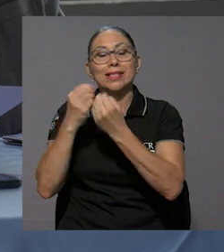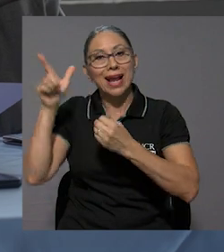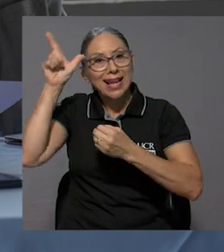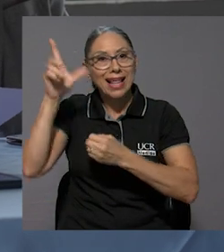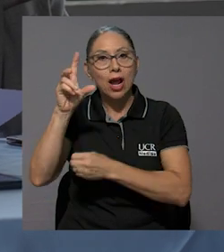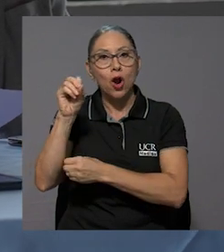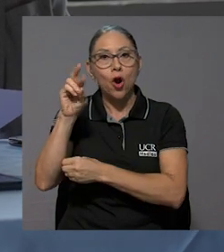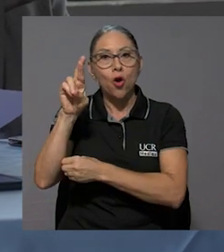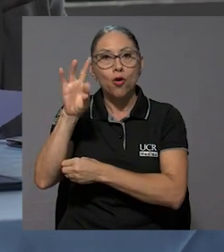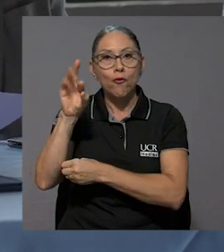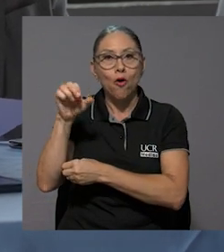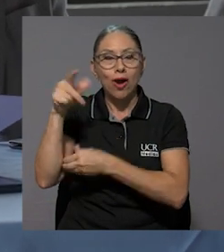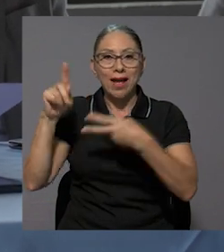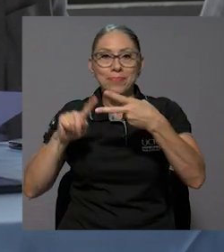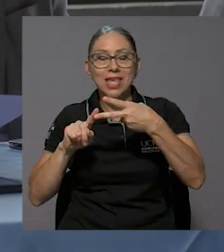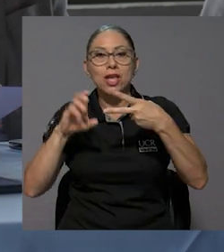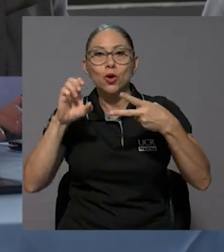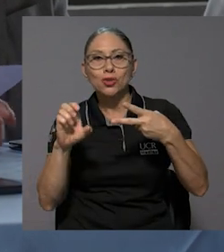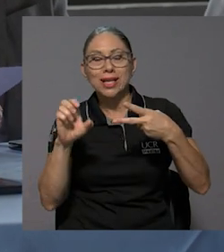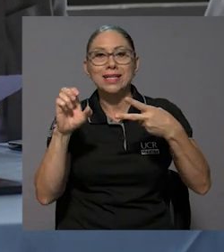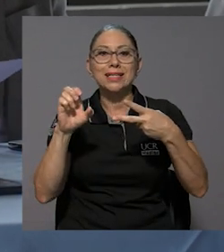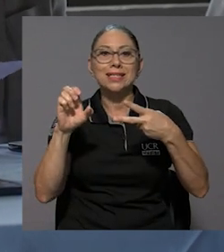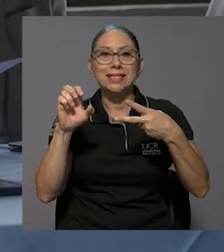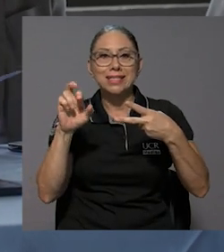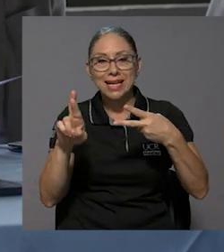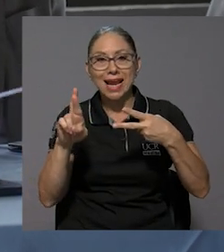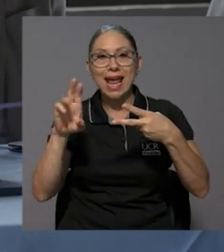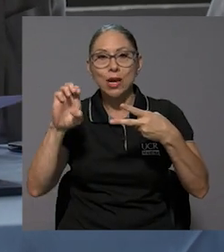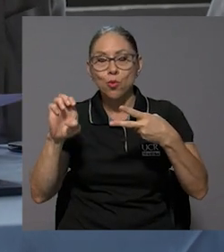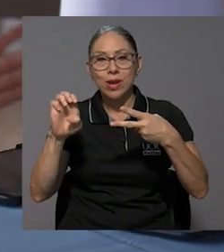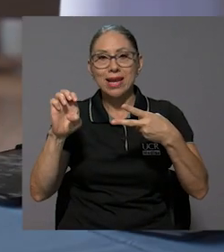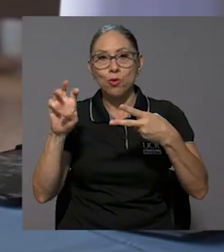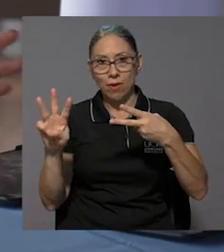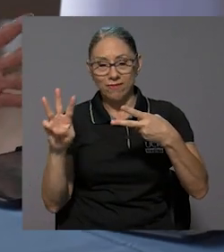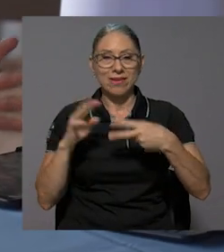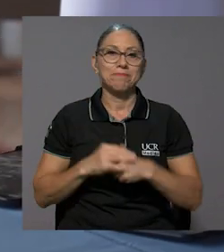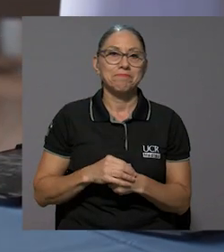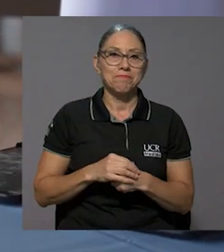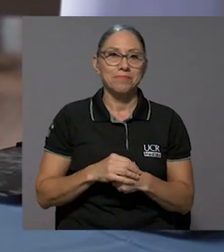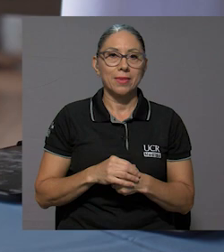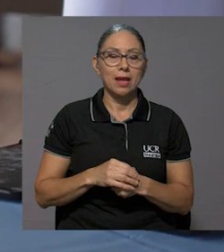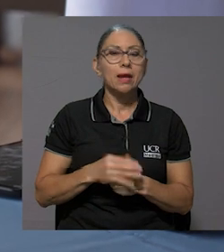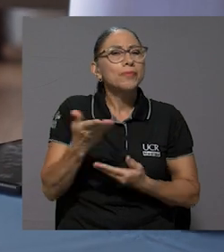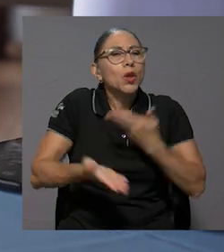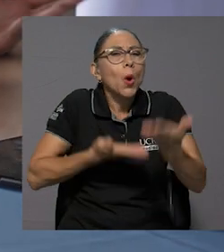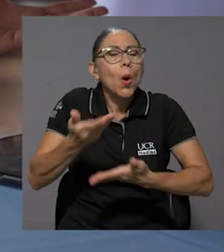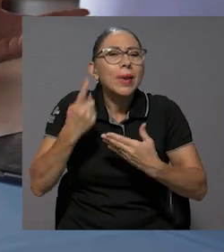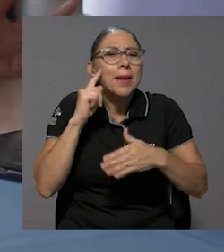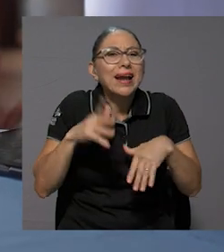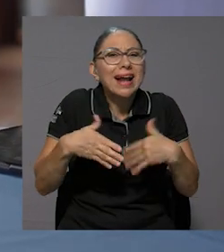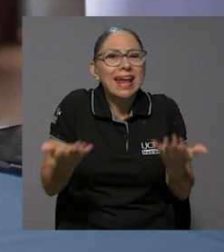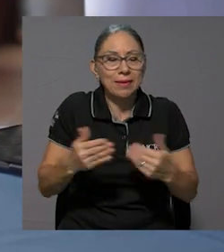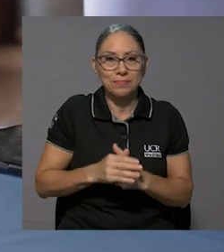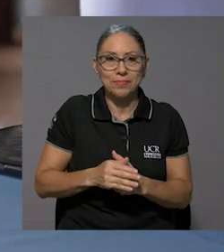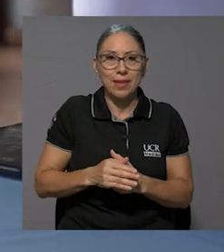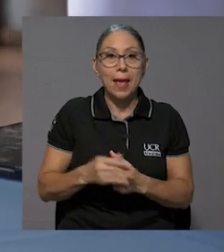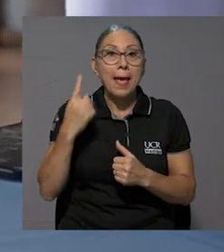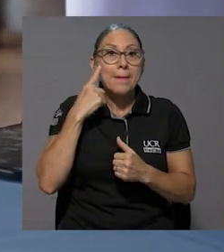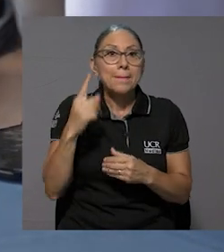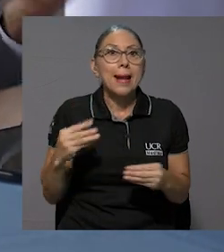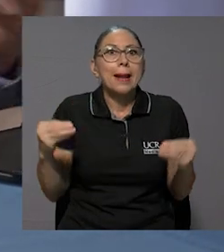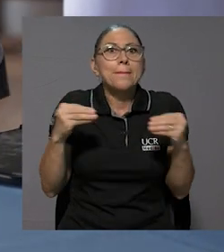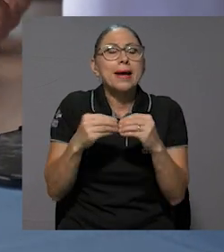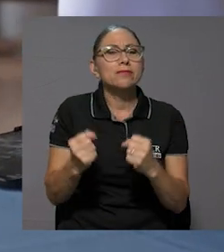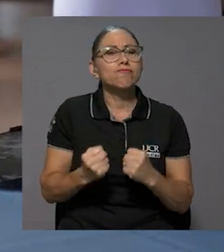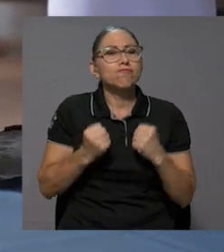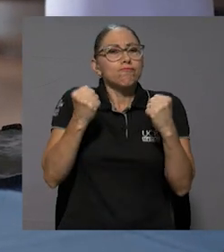Ganadera, Corfoga y Costa Rica Equin Welfare, CRU. Cooperar para qué? Para potenciar más allá las